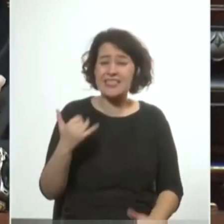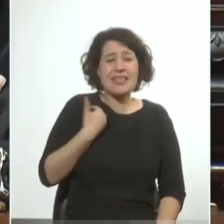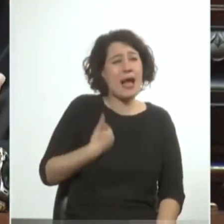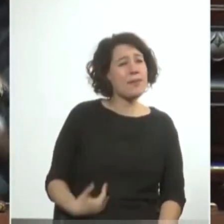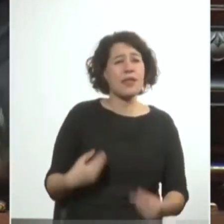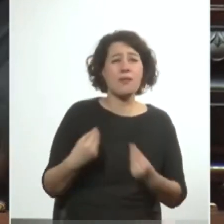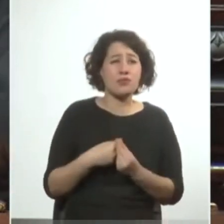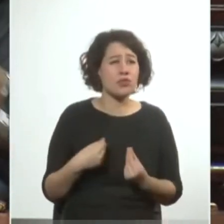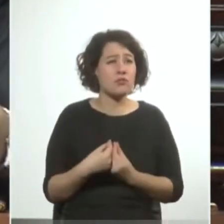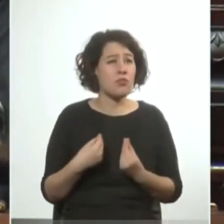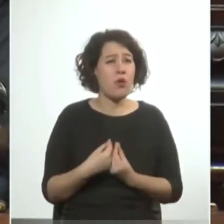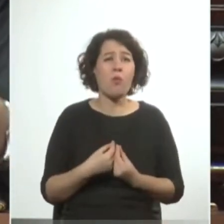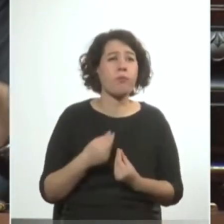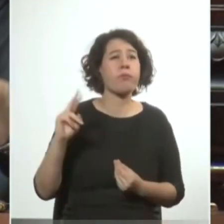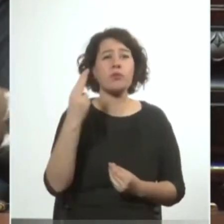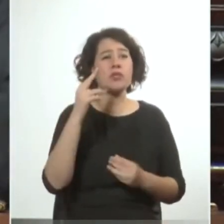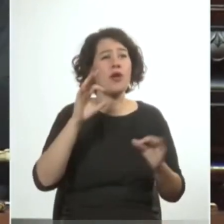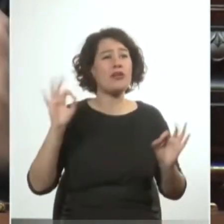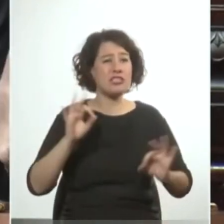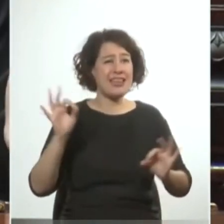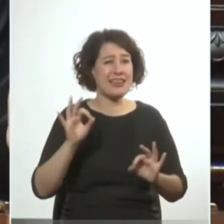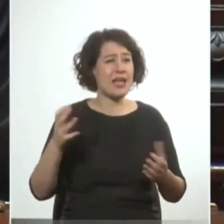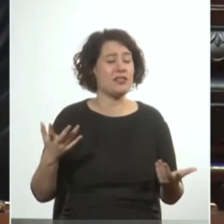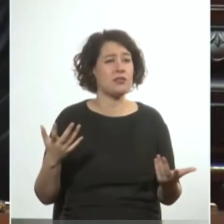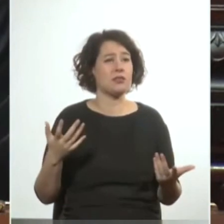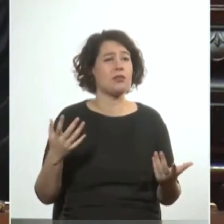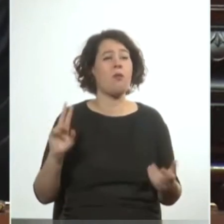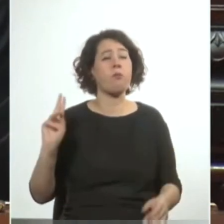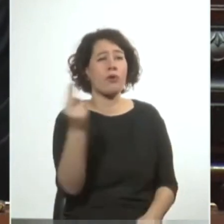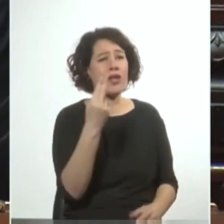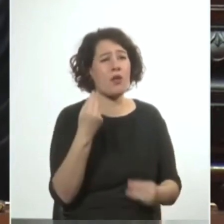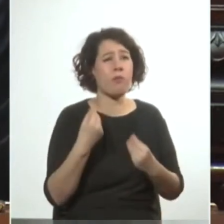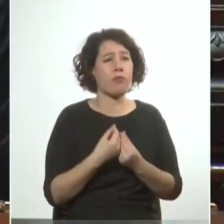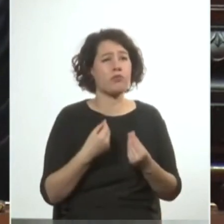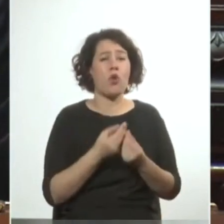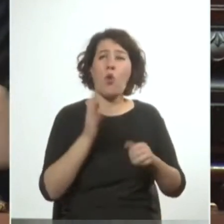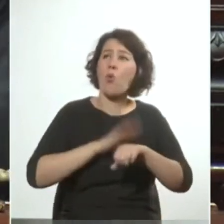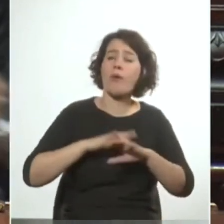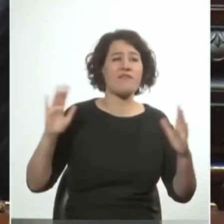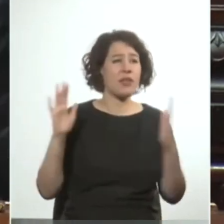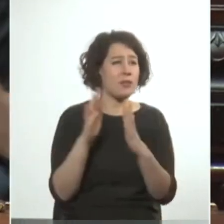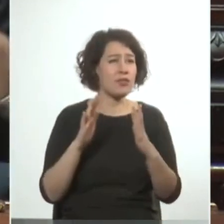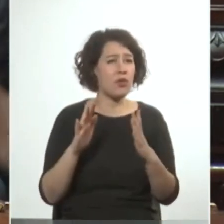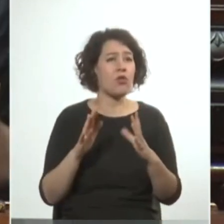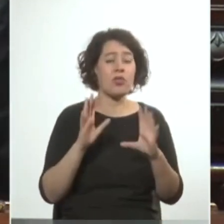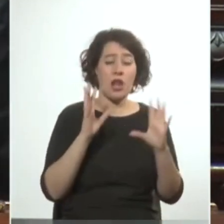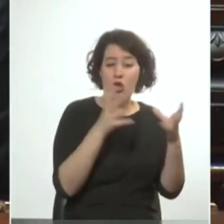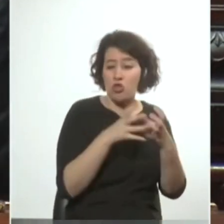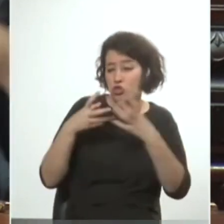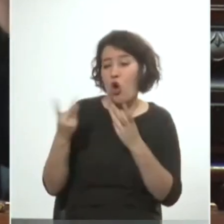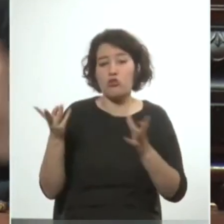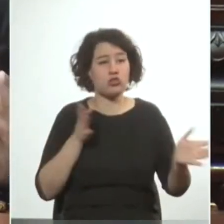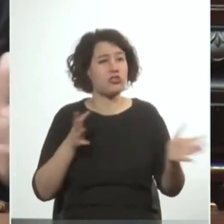y muchísimos inocentes murieron bajo este enfrentamiento de todos lados es así